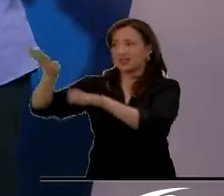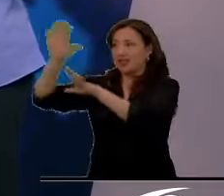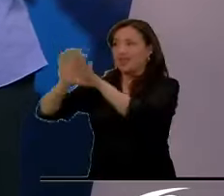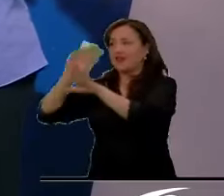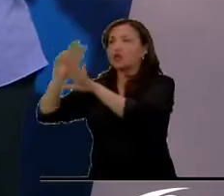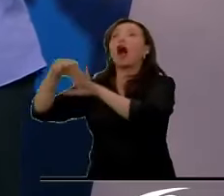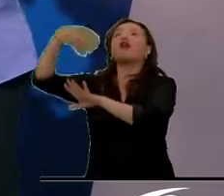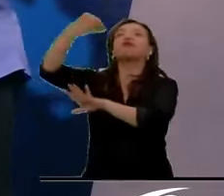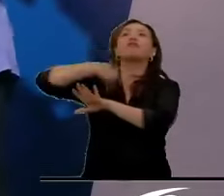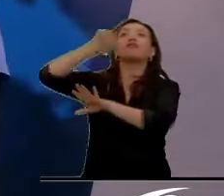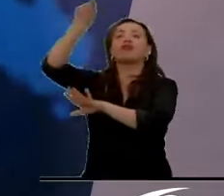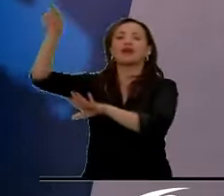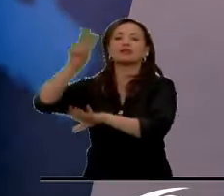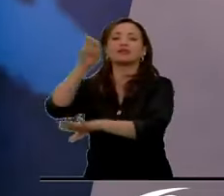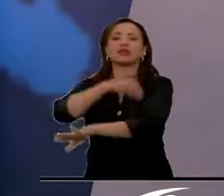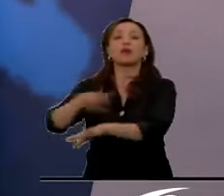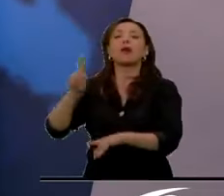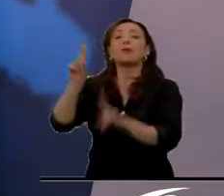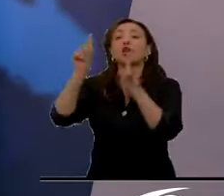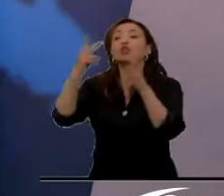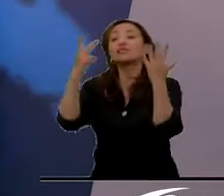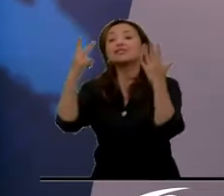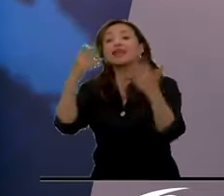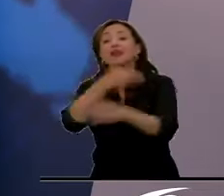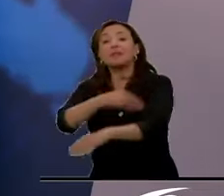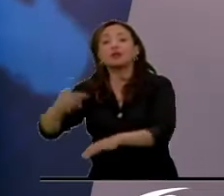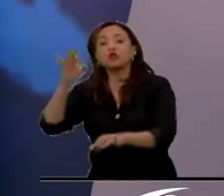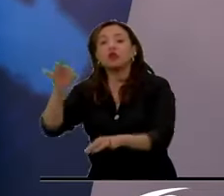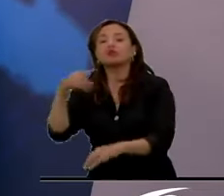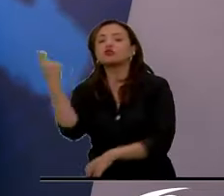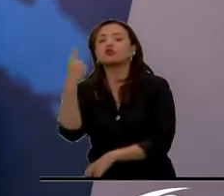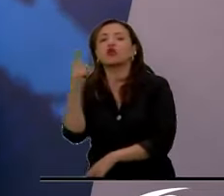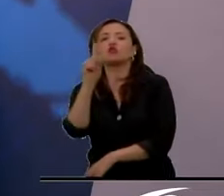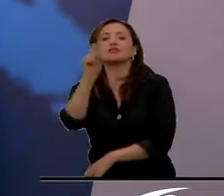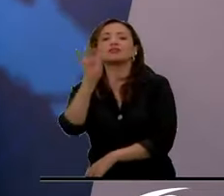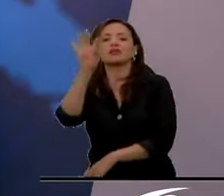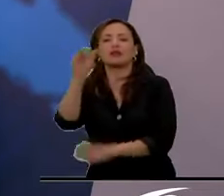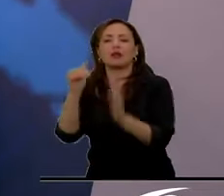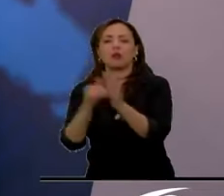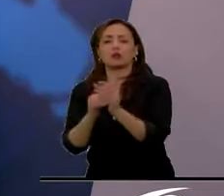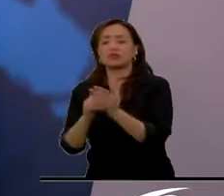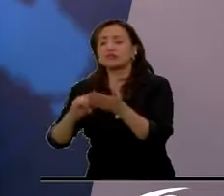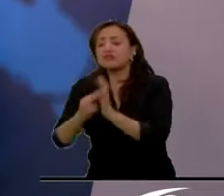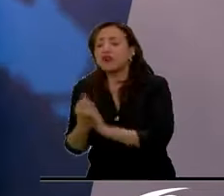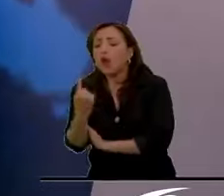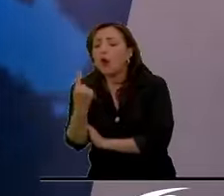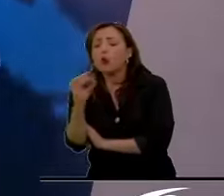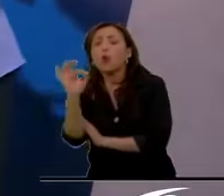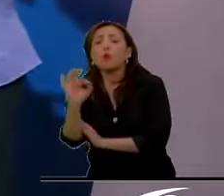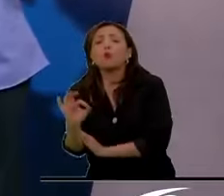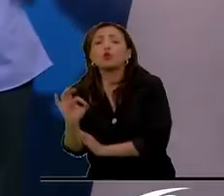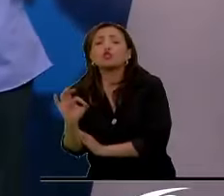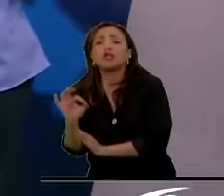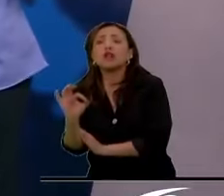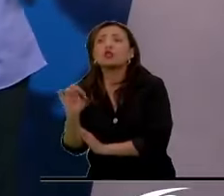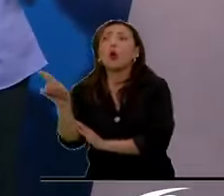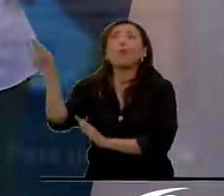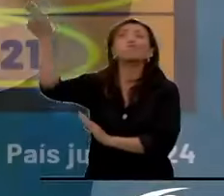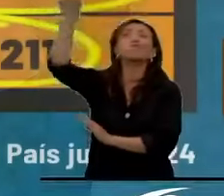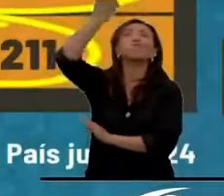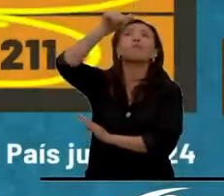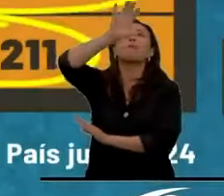7 solamente se habilitó el voto para 69 mil, es decir, un 1% de la población que está por fuera.